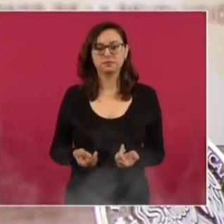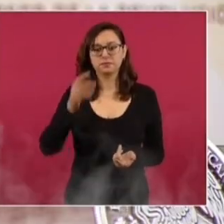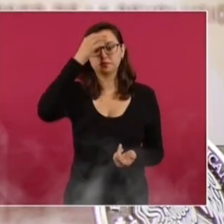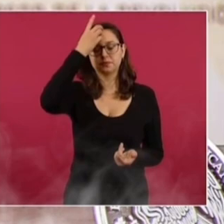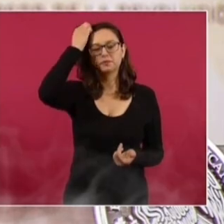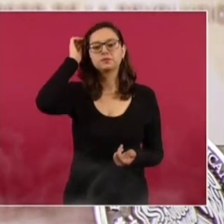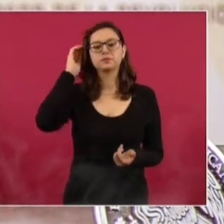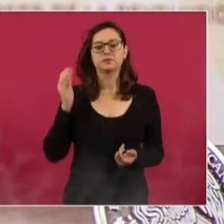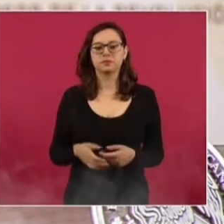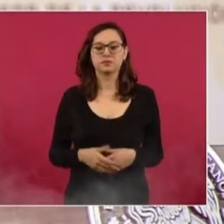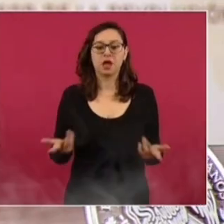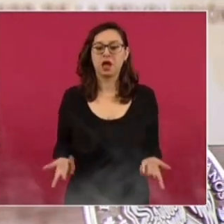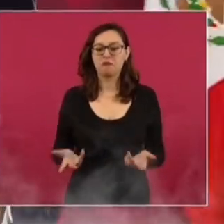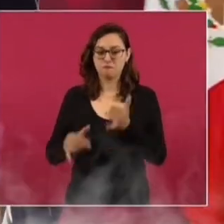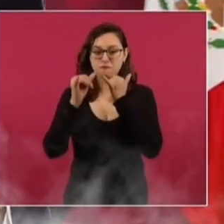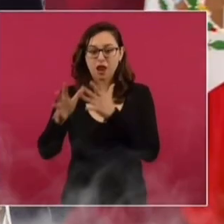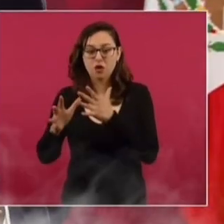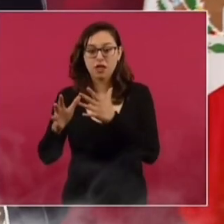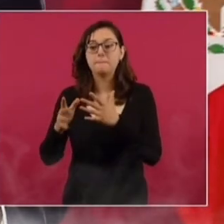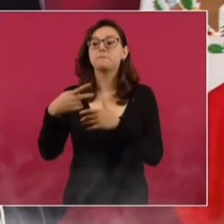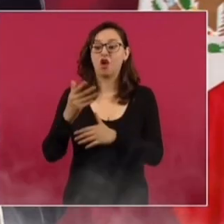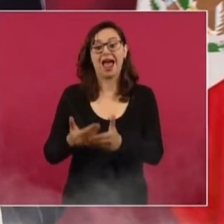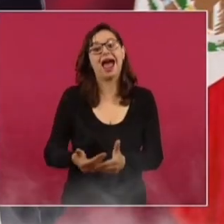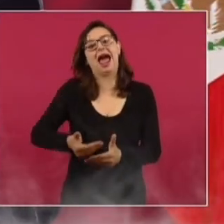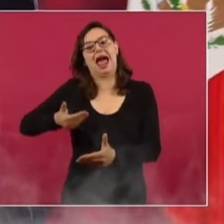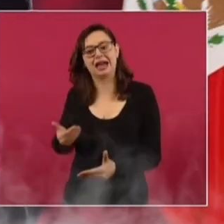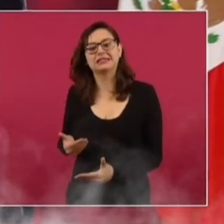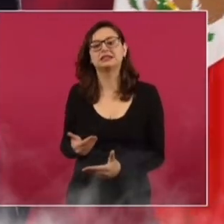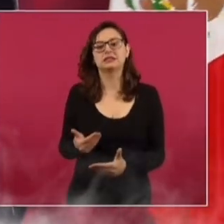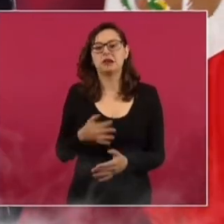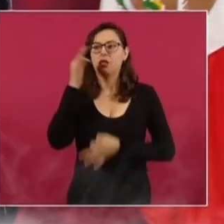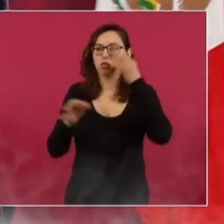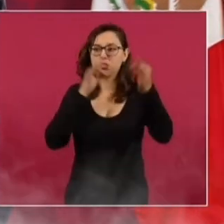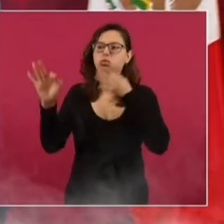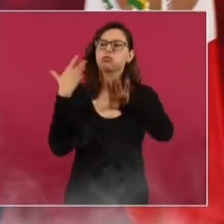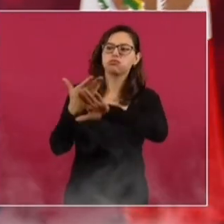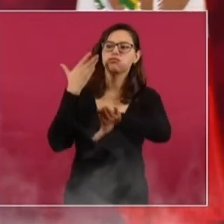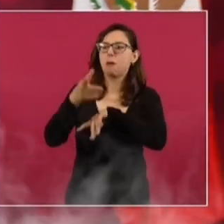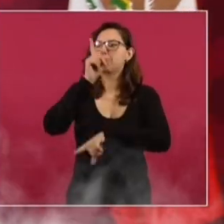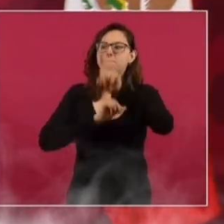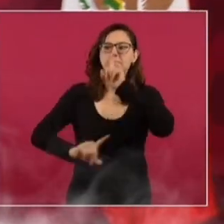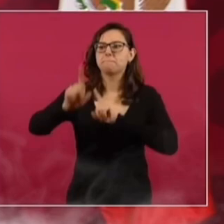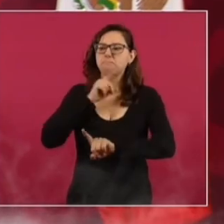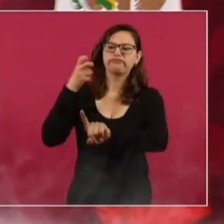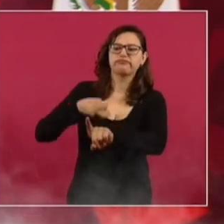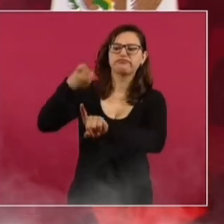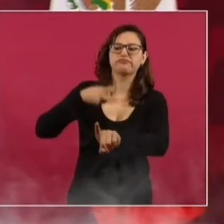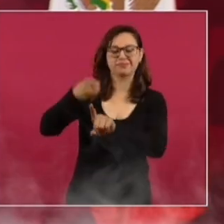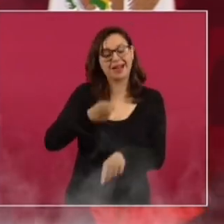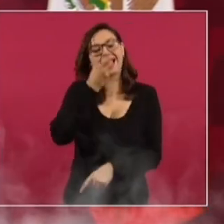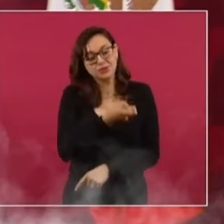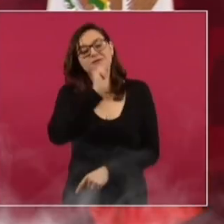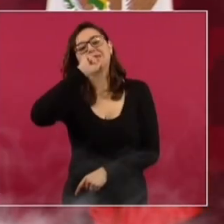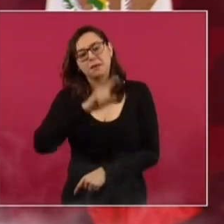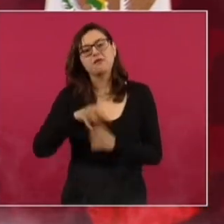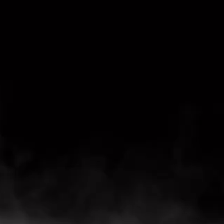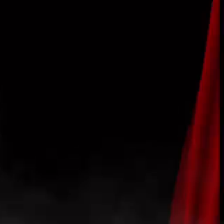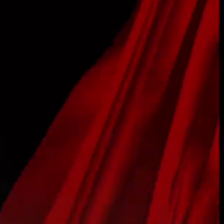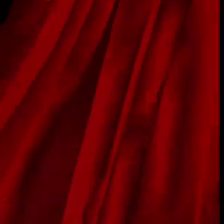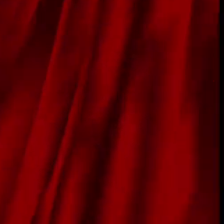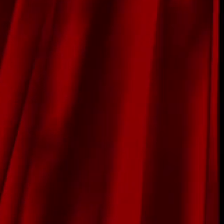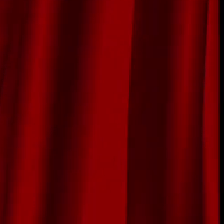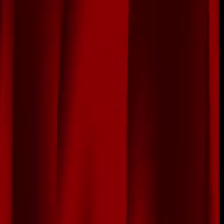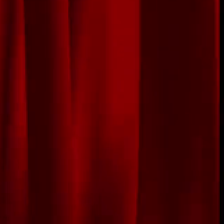el fraude tradicional. No, ¿el fraude qué significa el que se permitan esas campañas de desprestigio, de esa guerra sucia?